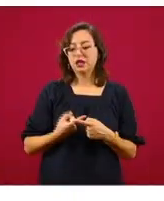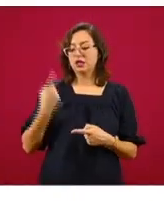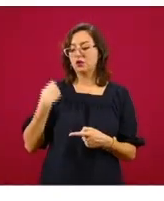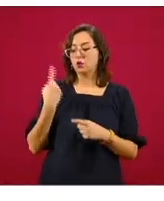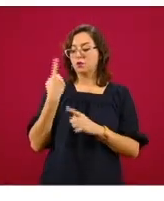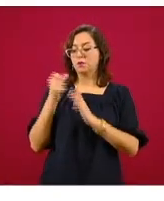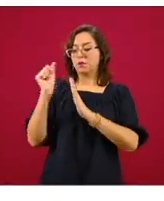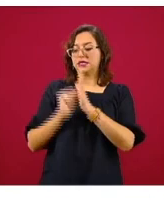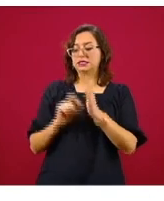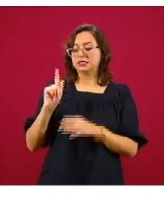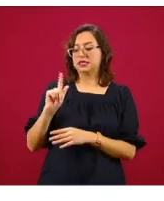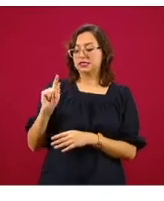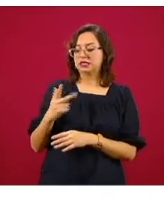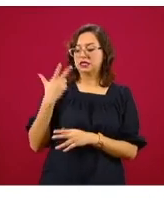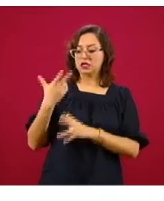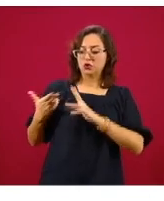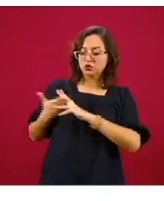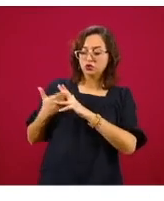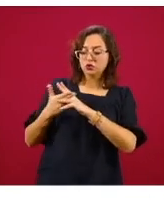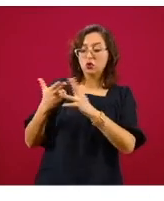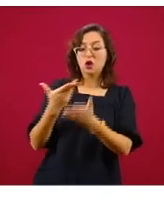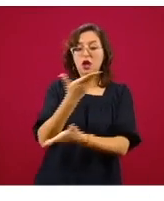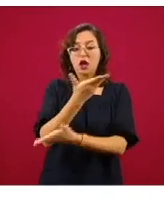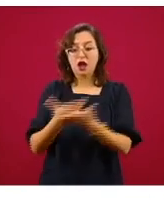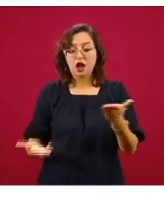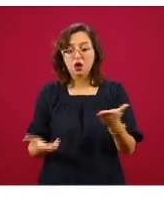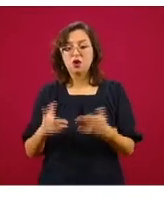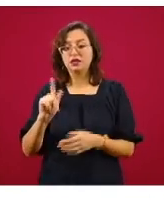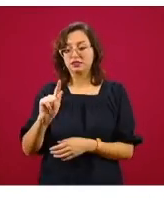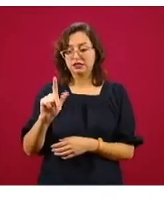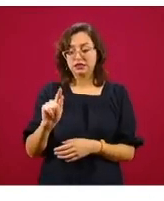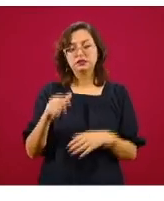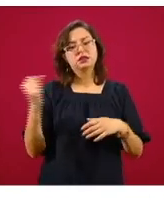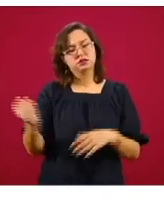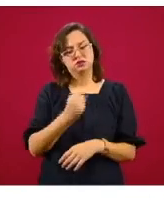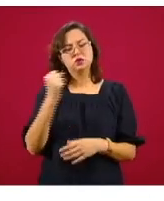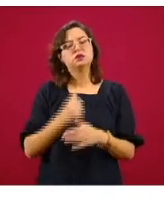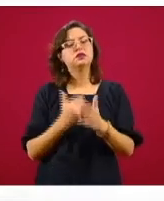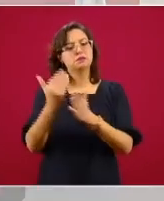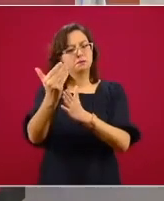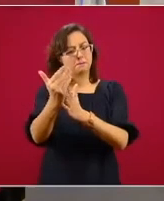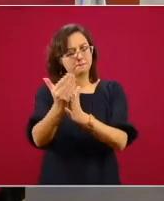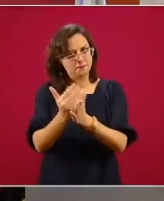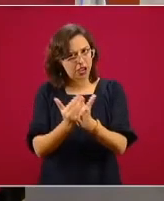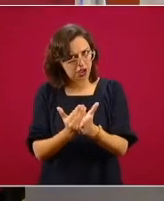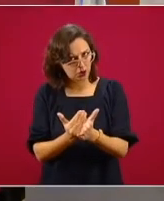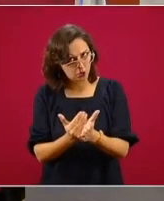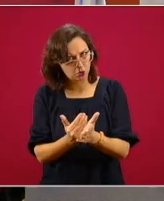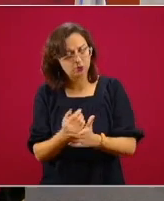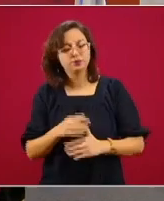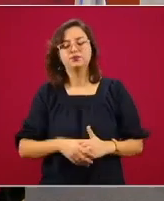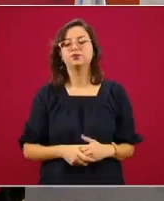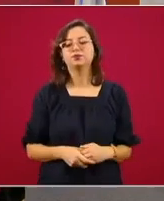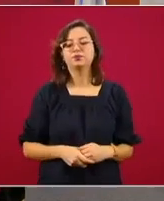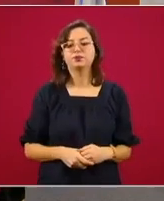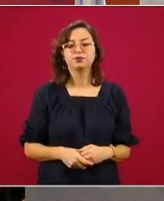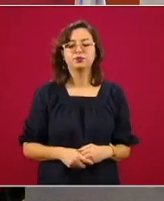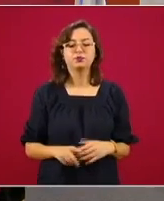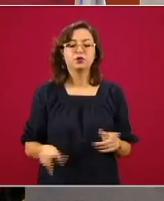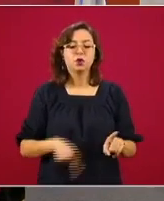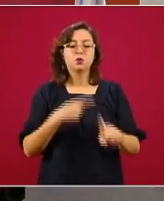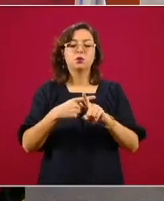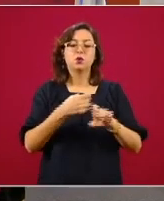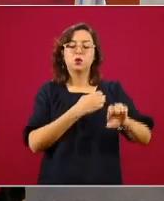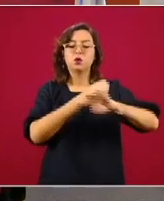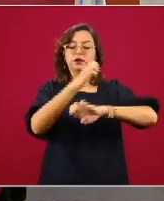México registró 2.950 asesinatos en abril, una caída de apenas 1.66% frente a 3.000 homicidios